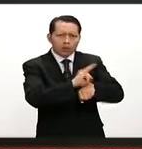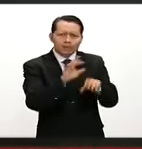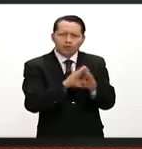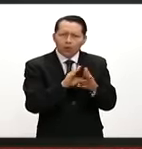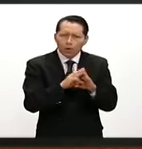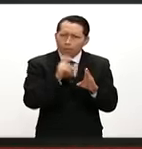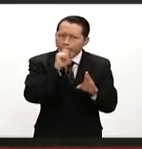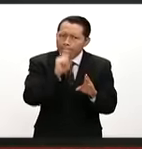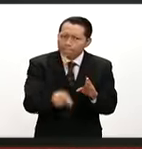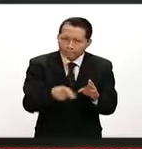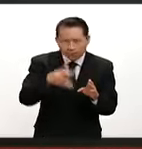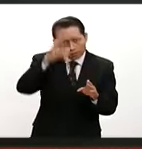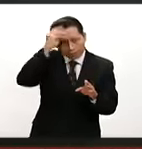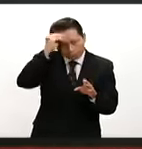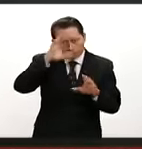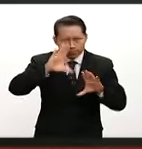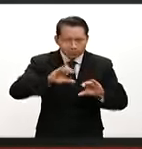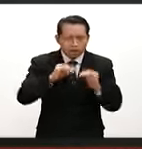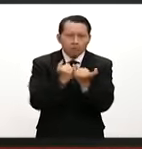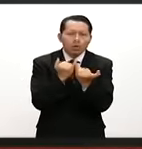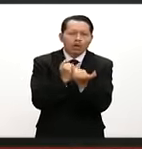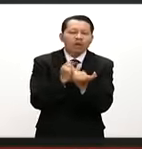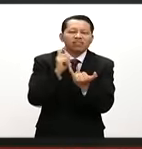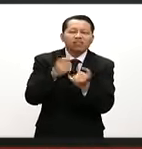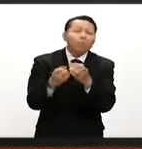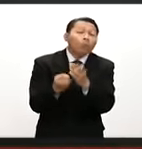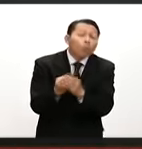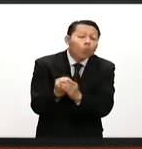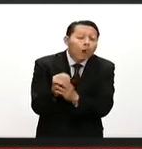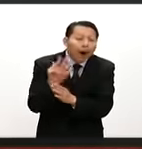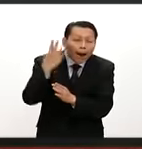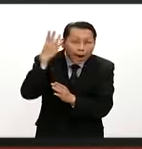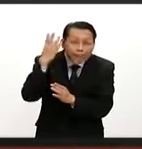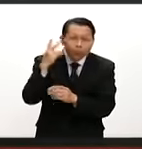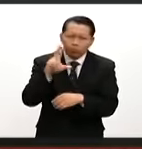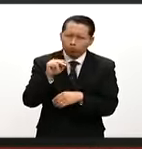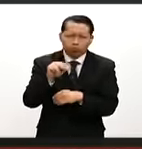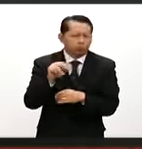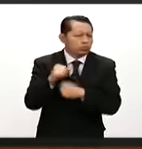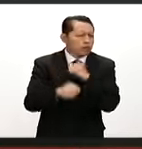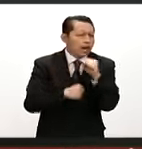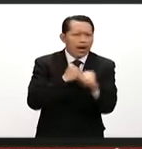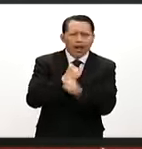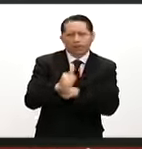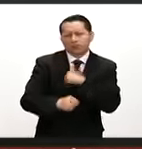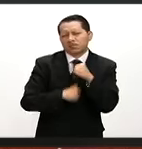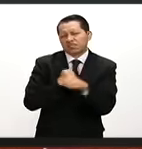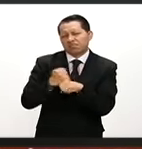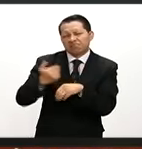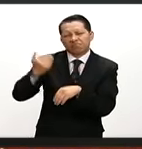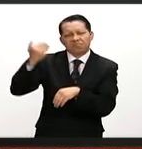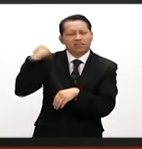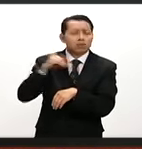enseñanza-aprendizaje no es nada nuevo, no es nada novedoso. Tiene ya muchos años, empezó en el país fuertemente